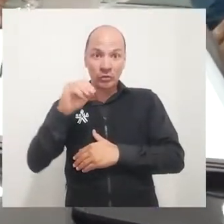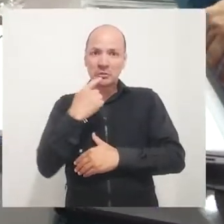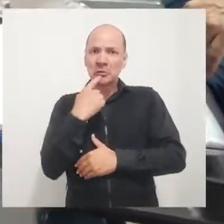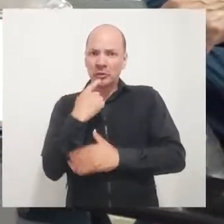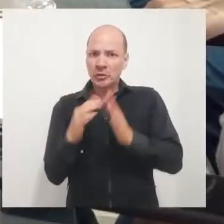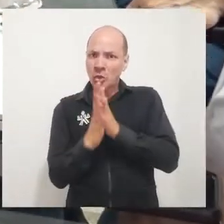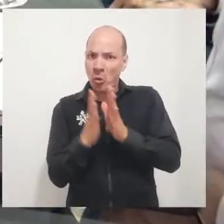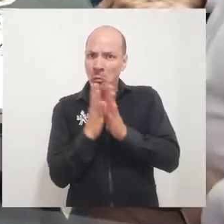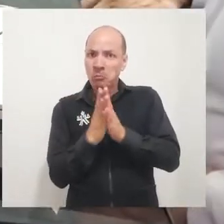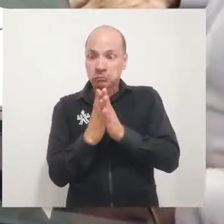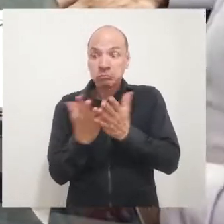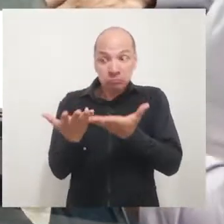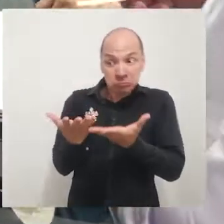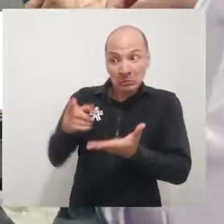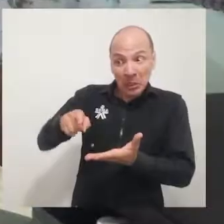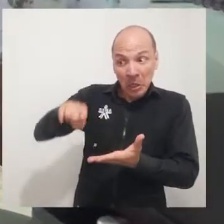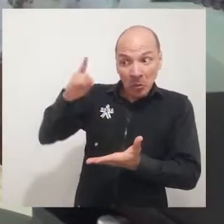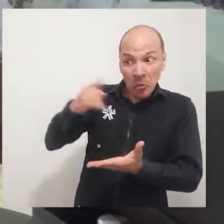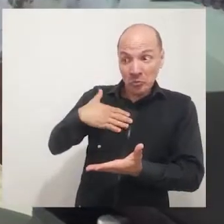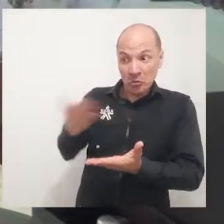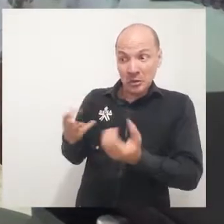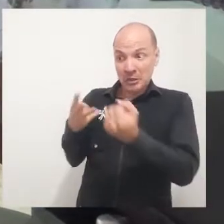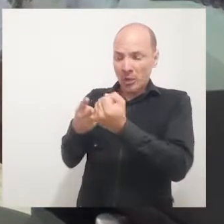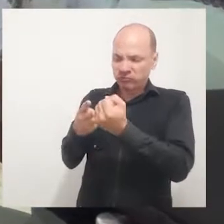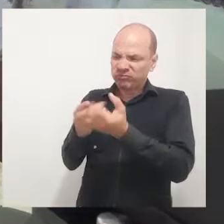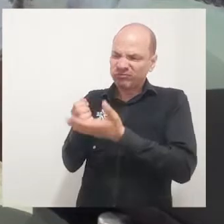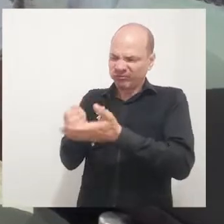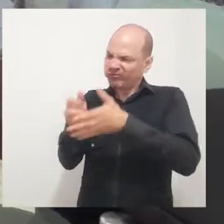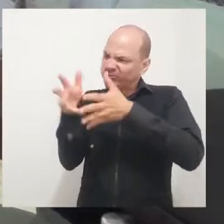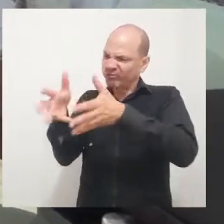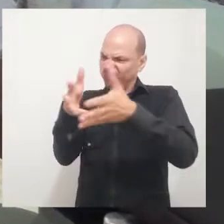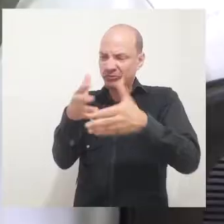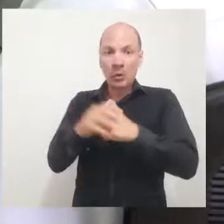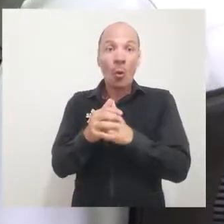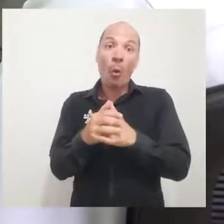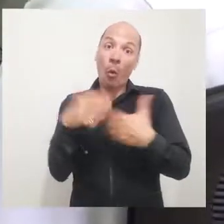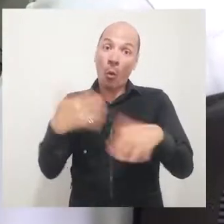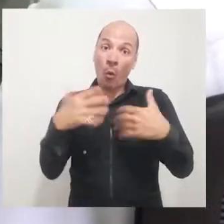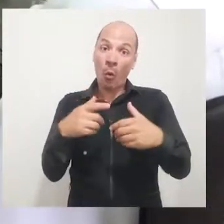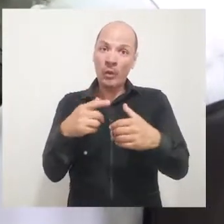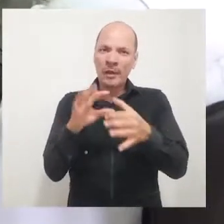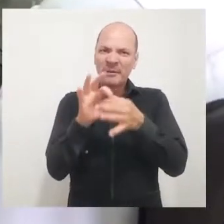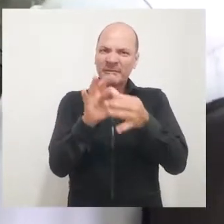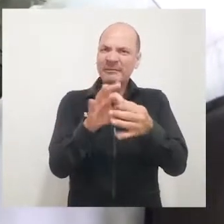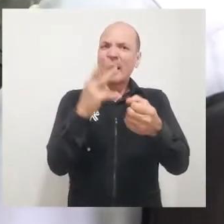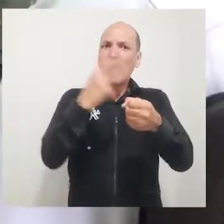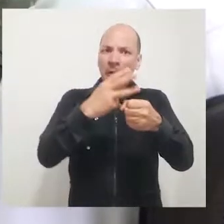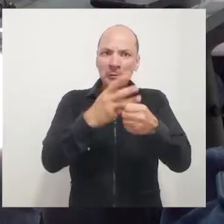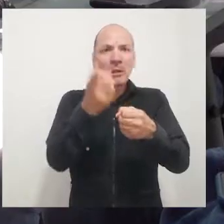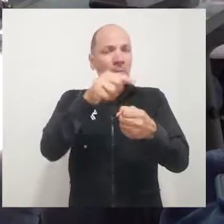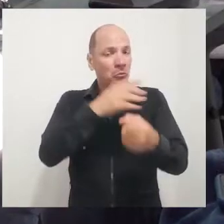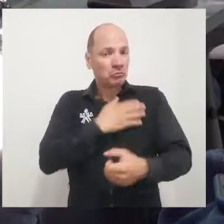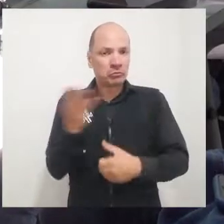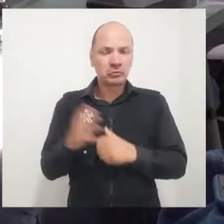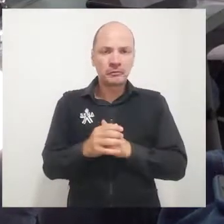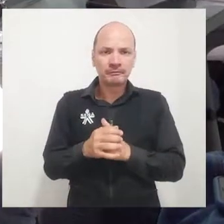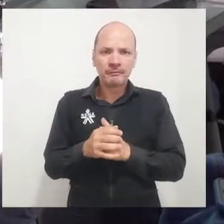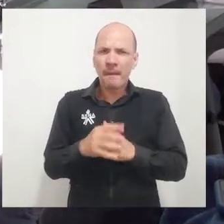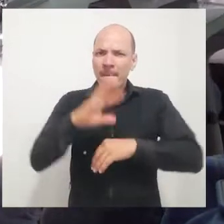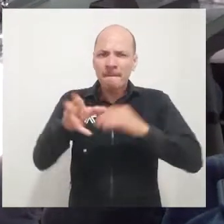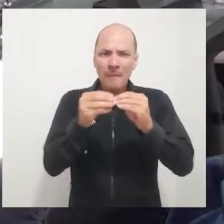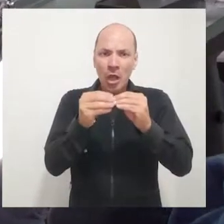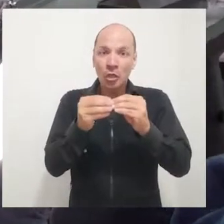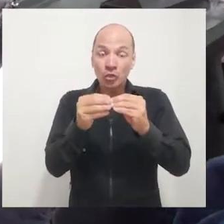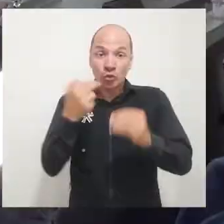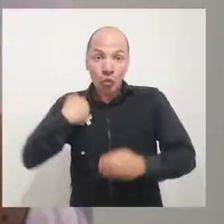para todas las necesidades de formación que tenemos, nos ofreció también los procesos de elección a través de la bolsa de empleo que tiene, pero también